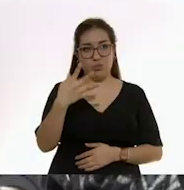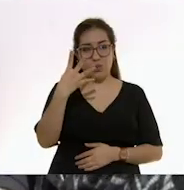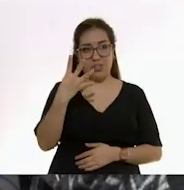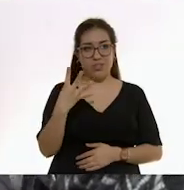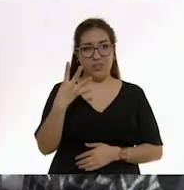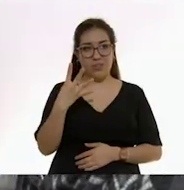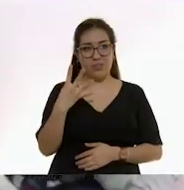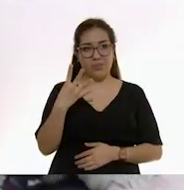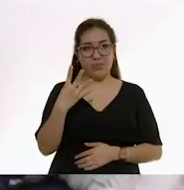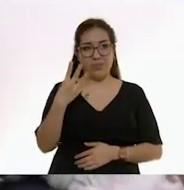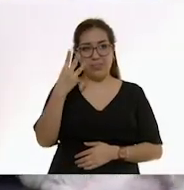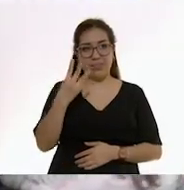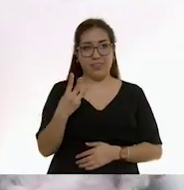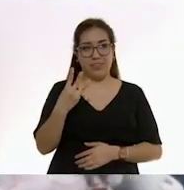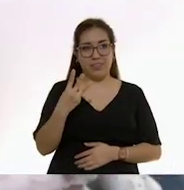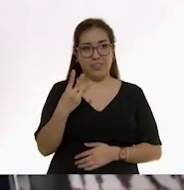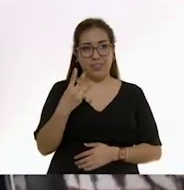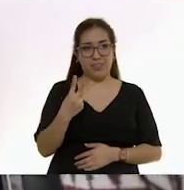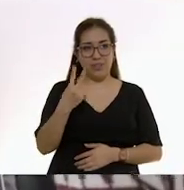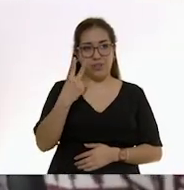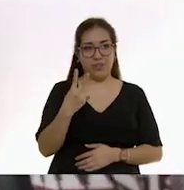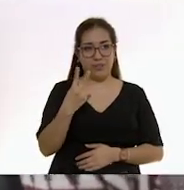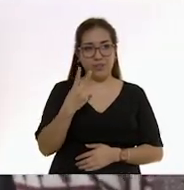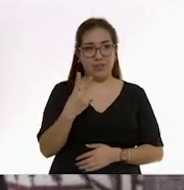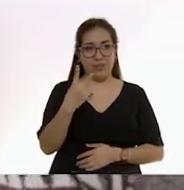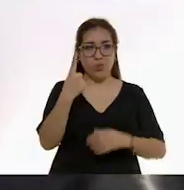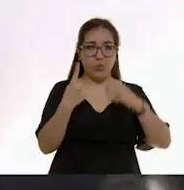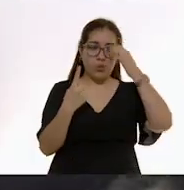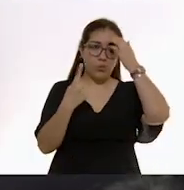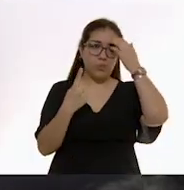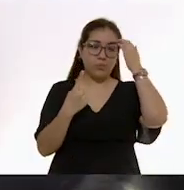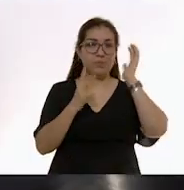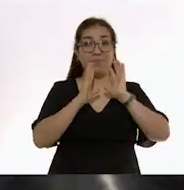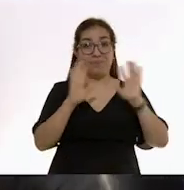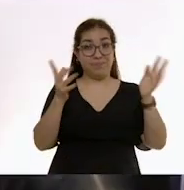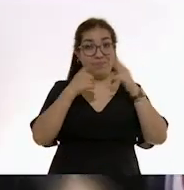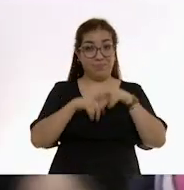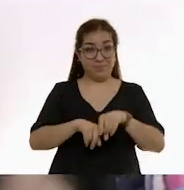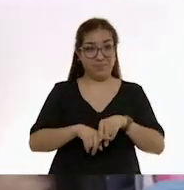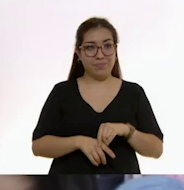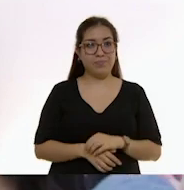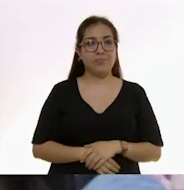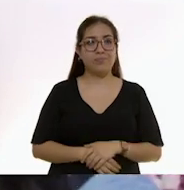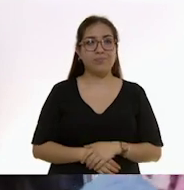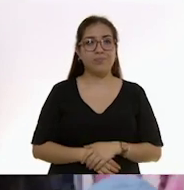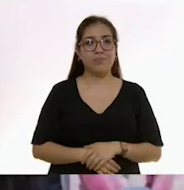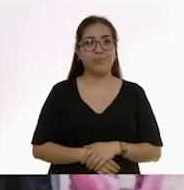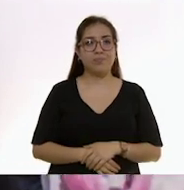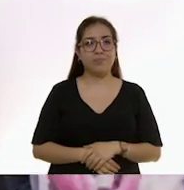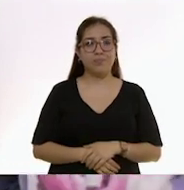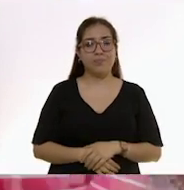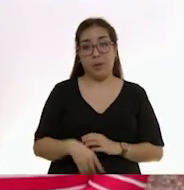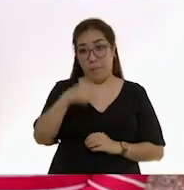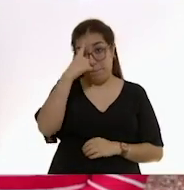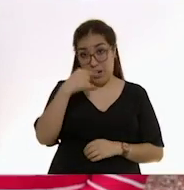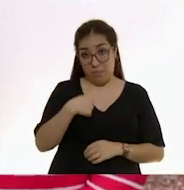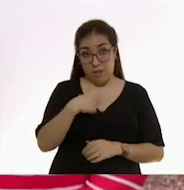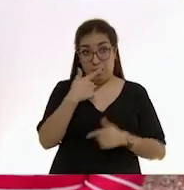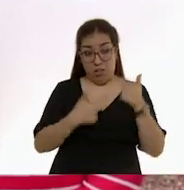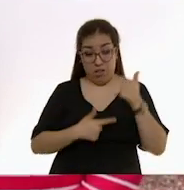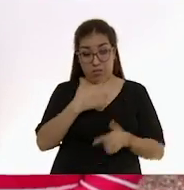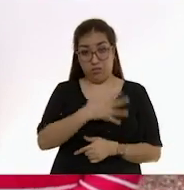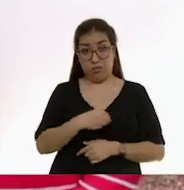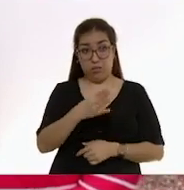4, 3, 2, 1. Para mí la lactancia materna es sumamente